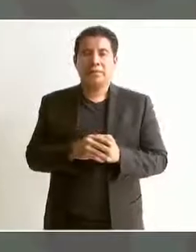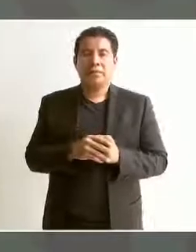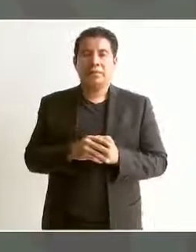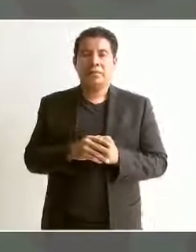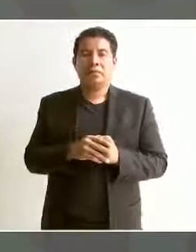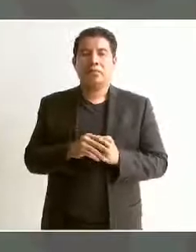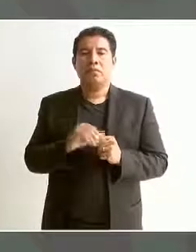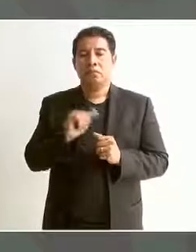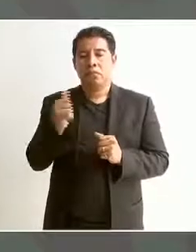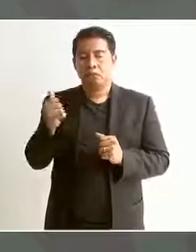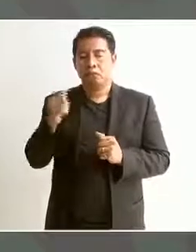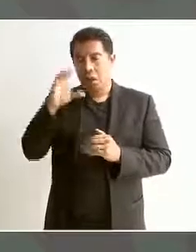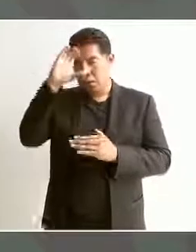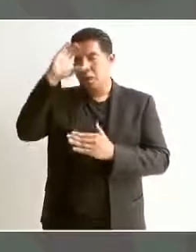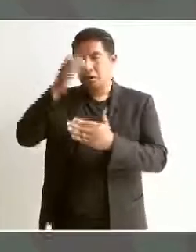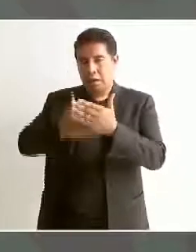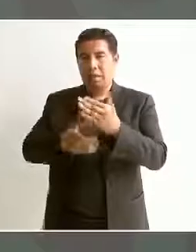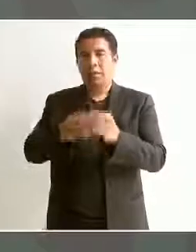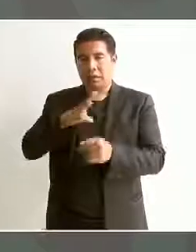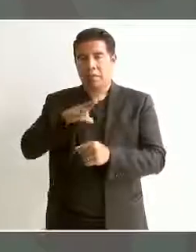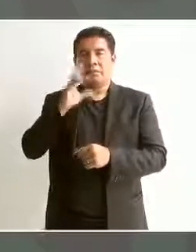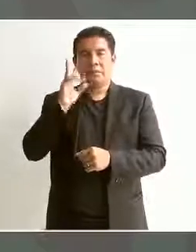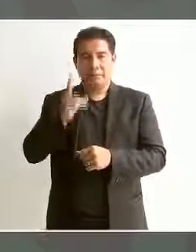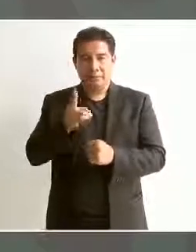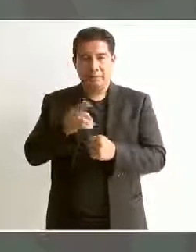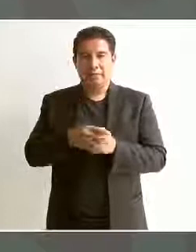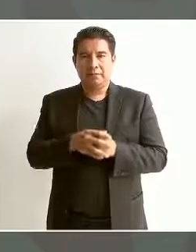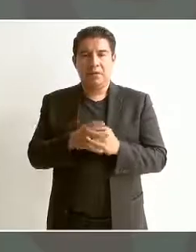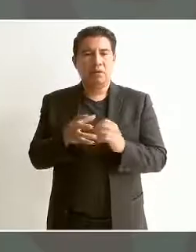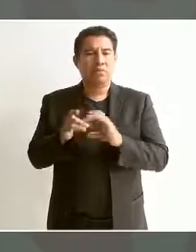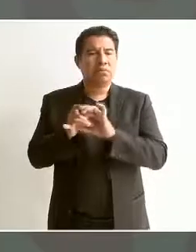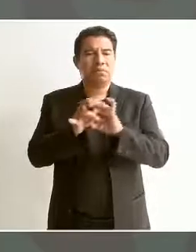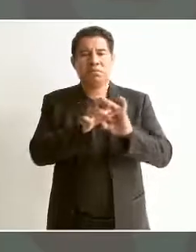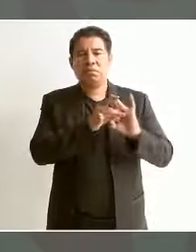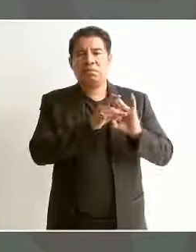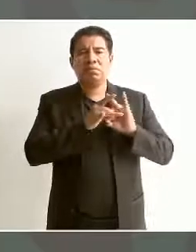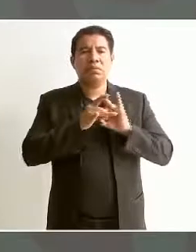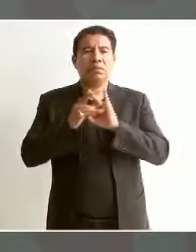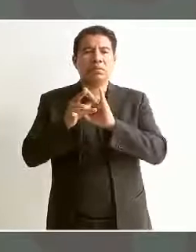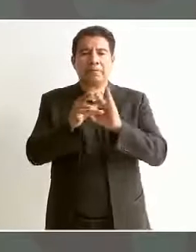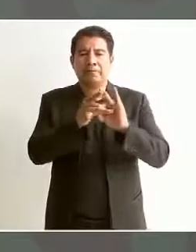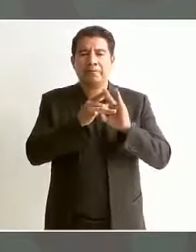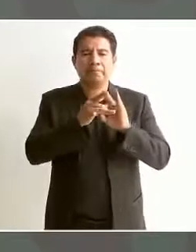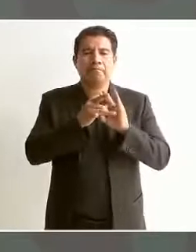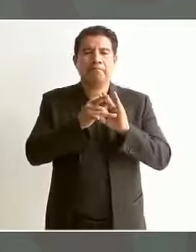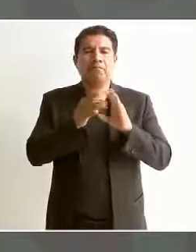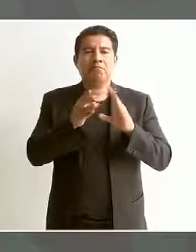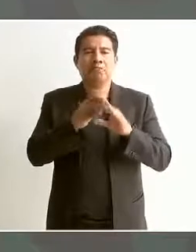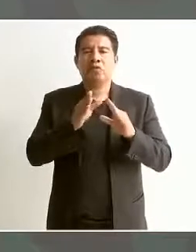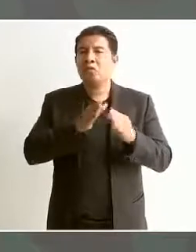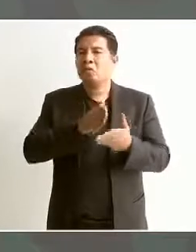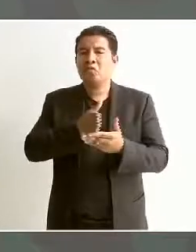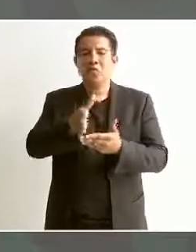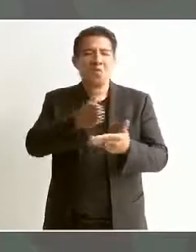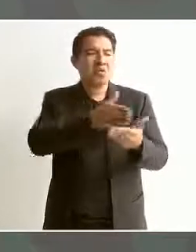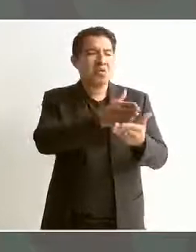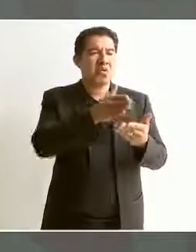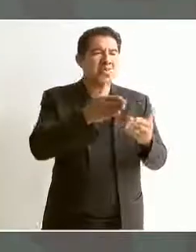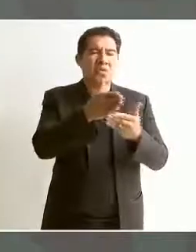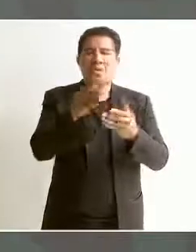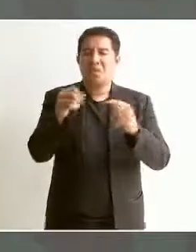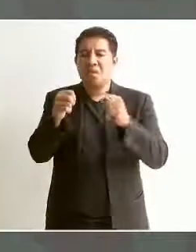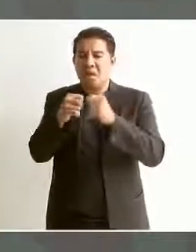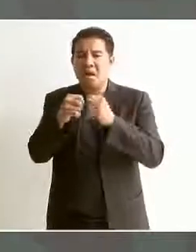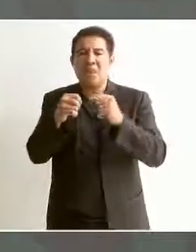predominando la iglesia católica y todos en armonía y cada quien va a su templo. pero